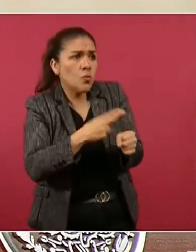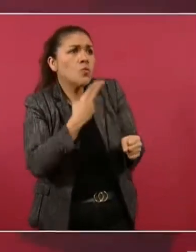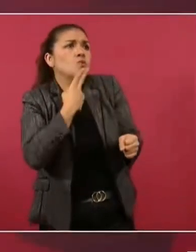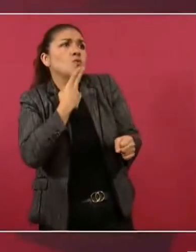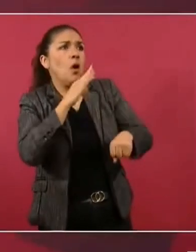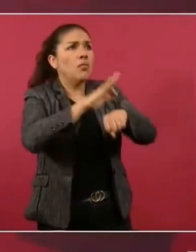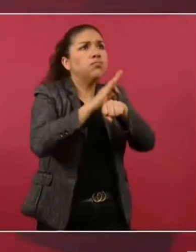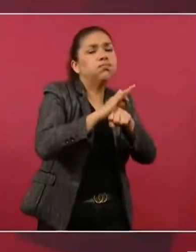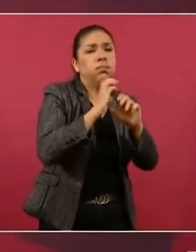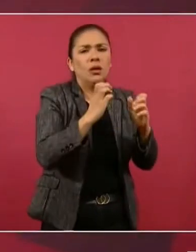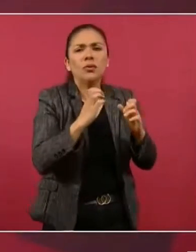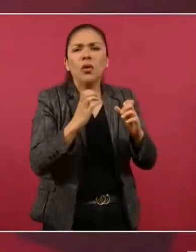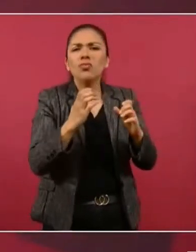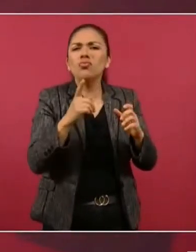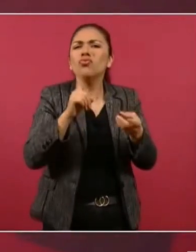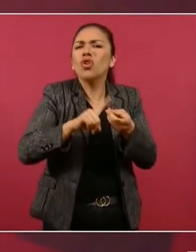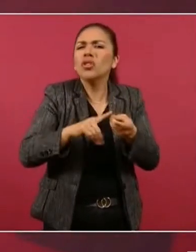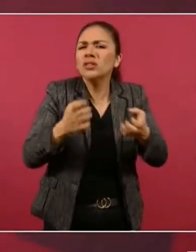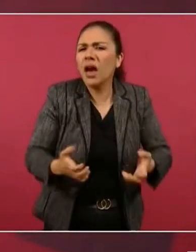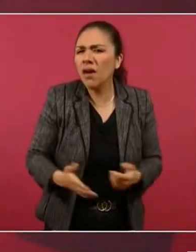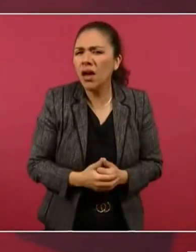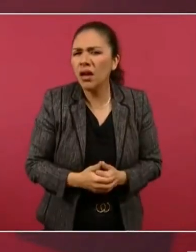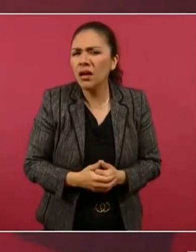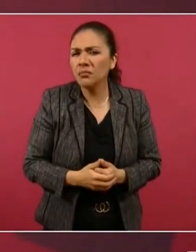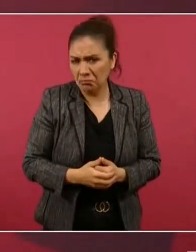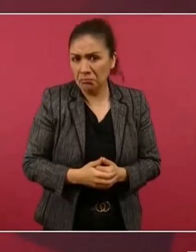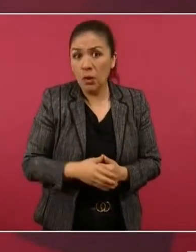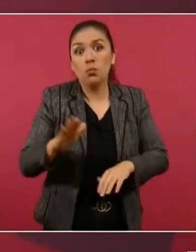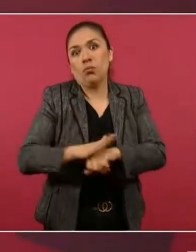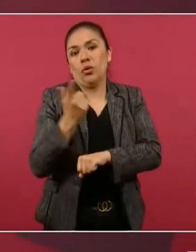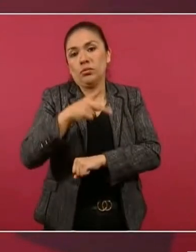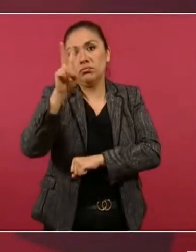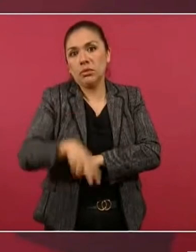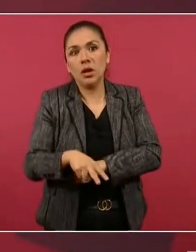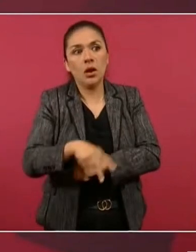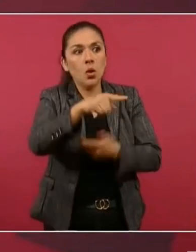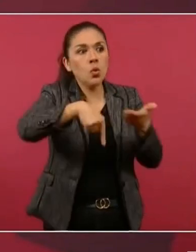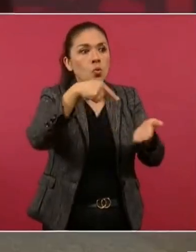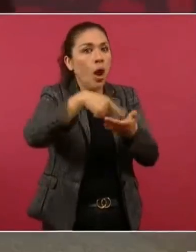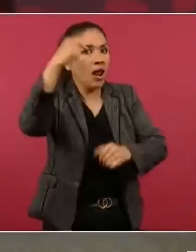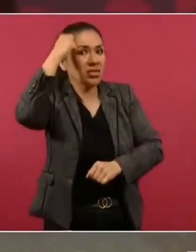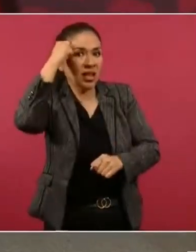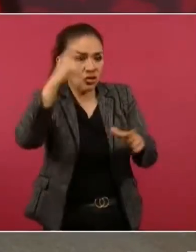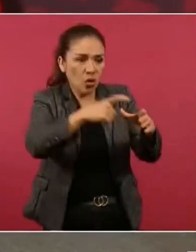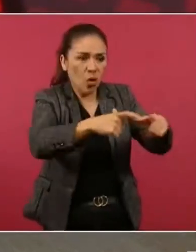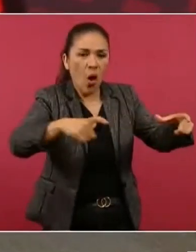porque se iba a dejar sin agua el lago de Texcoco